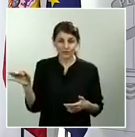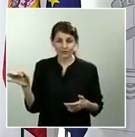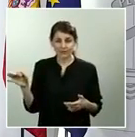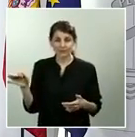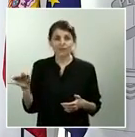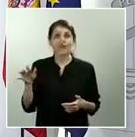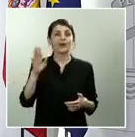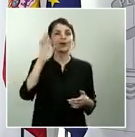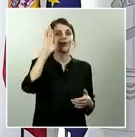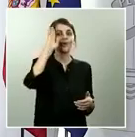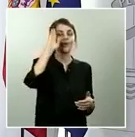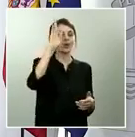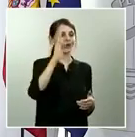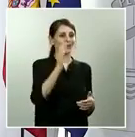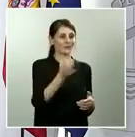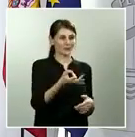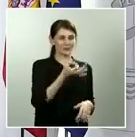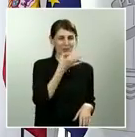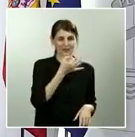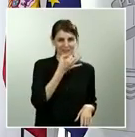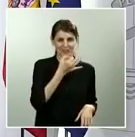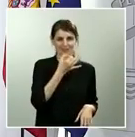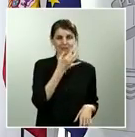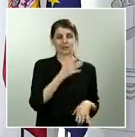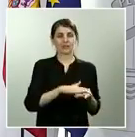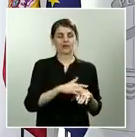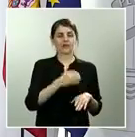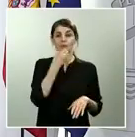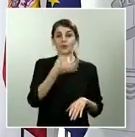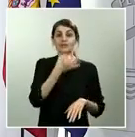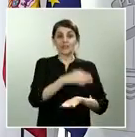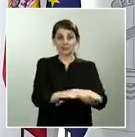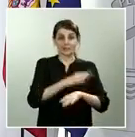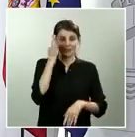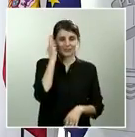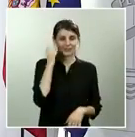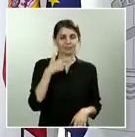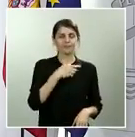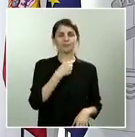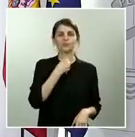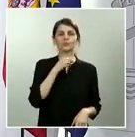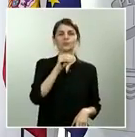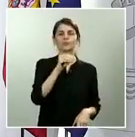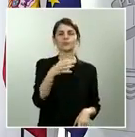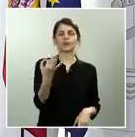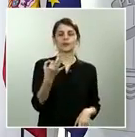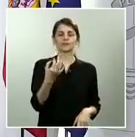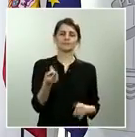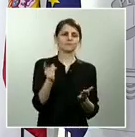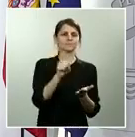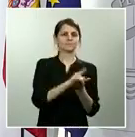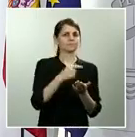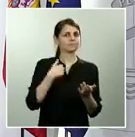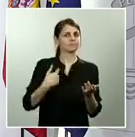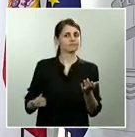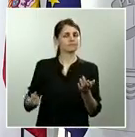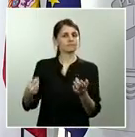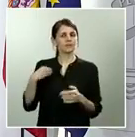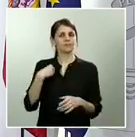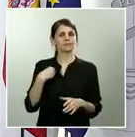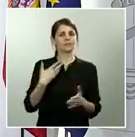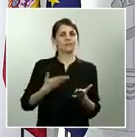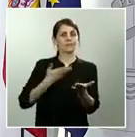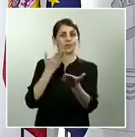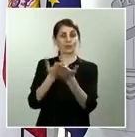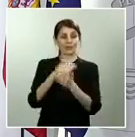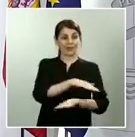Político. Buenas tardes, Ministra. Me gustaría preguntarle de nuevo por la propuesta del Gobierno a la Unión Europea de crear un fondo para